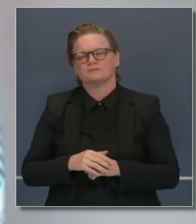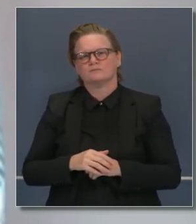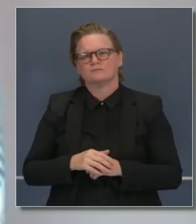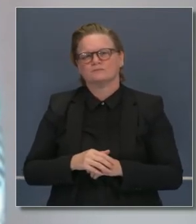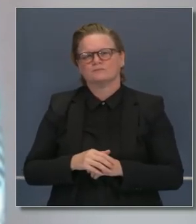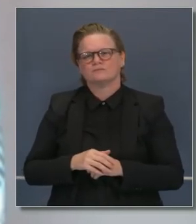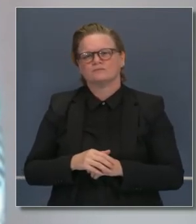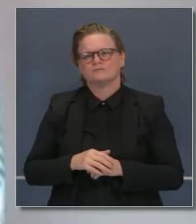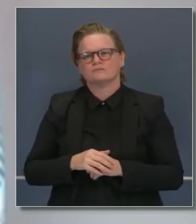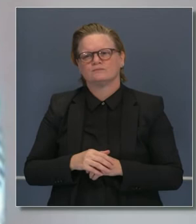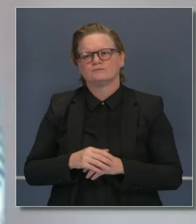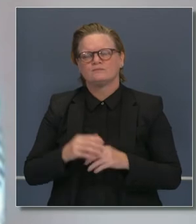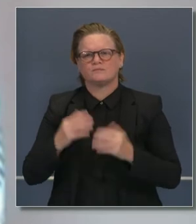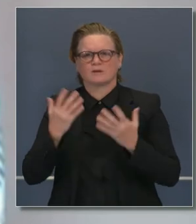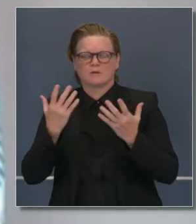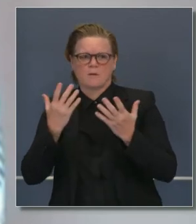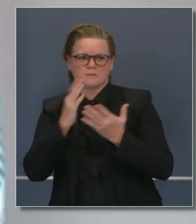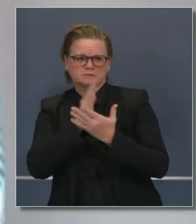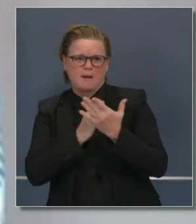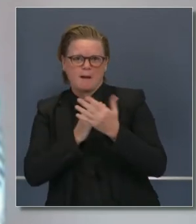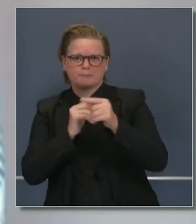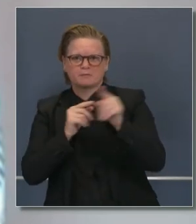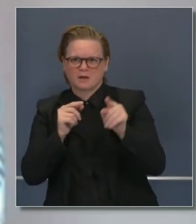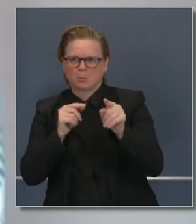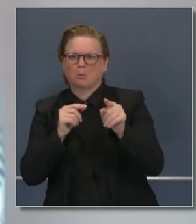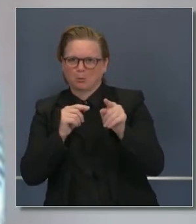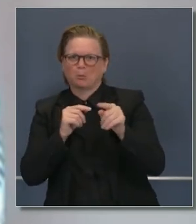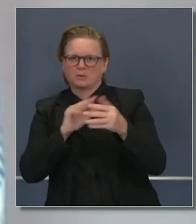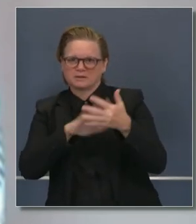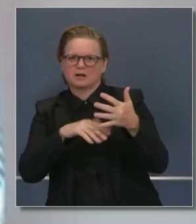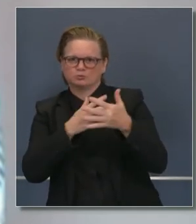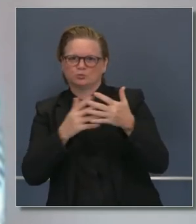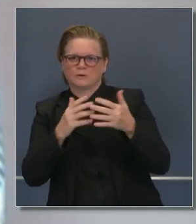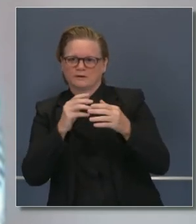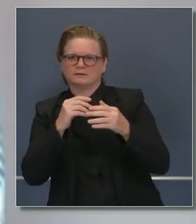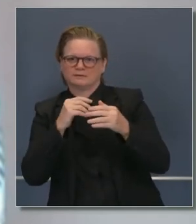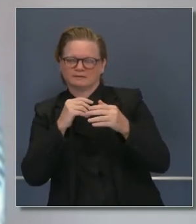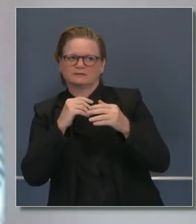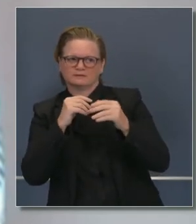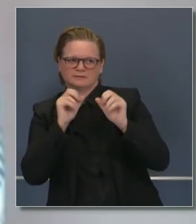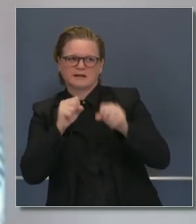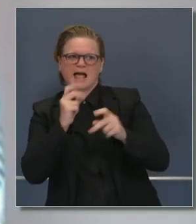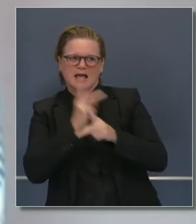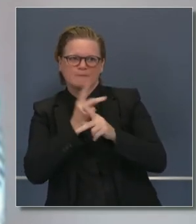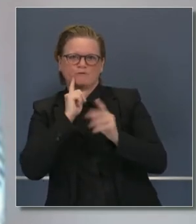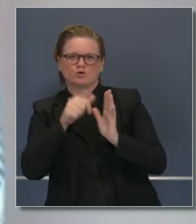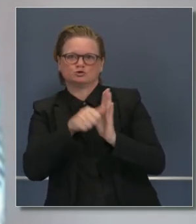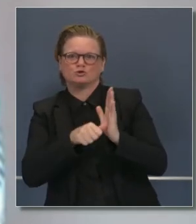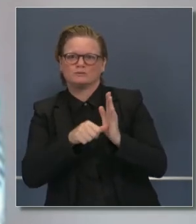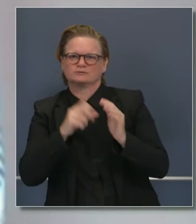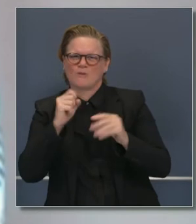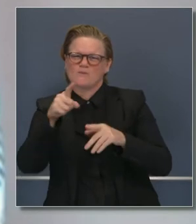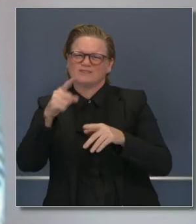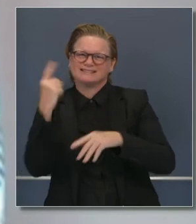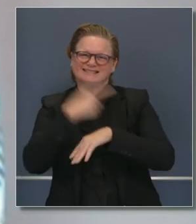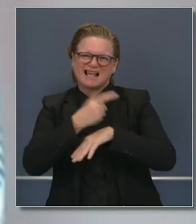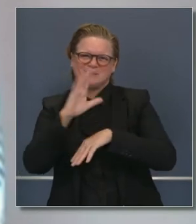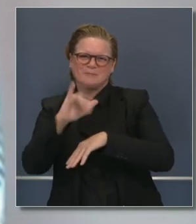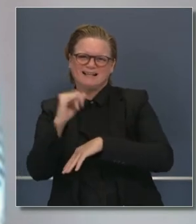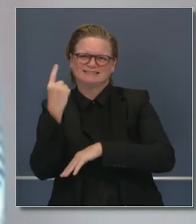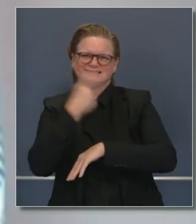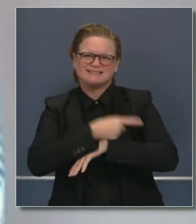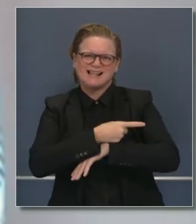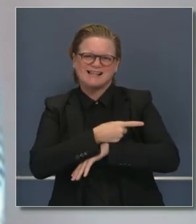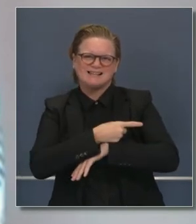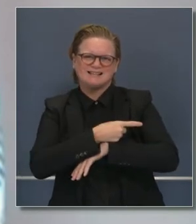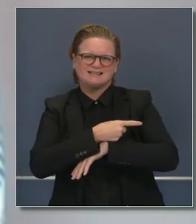Así que pueden mantener esas en sus itinerarios por ahora, pero rápidamente apagar esa demanda y